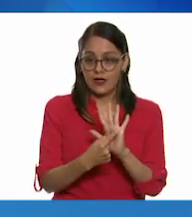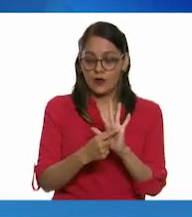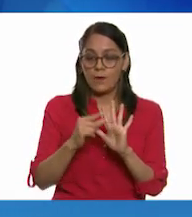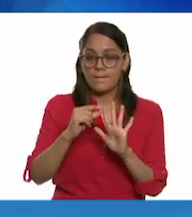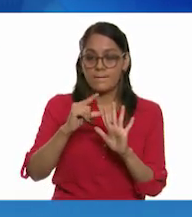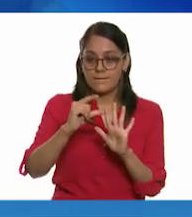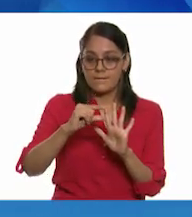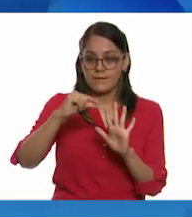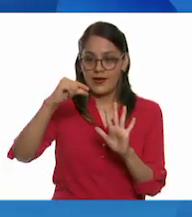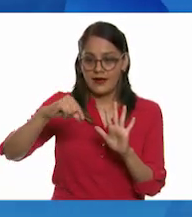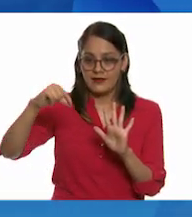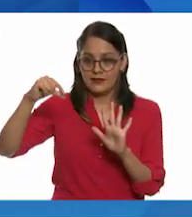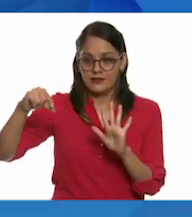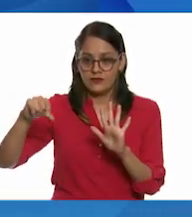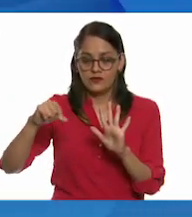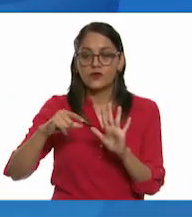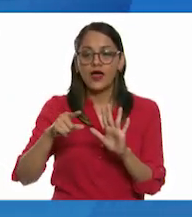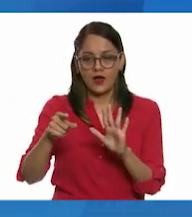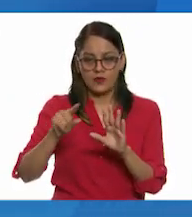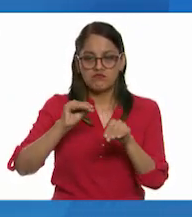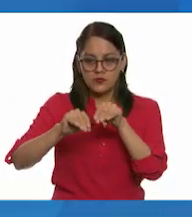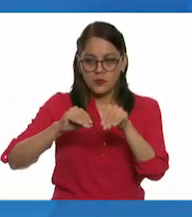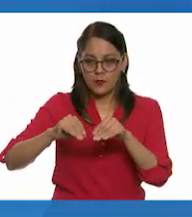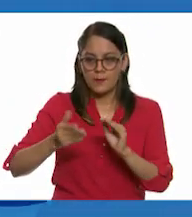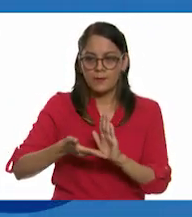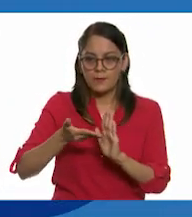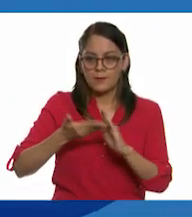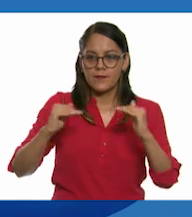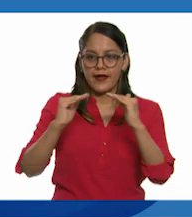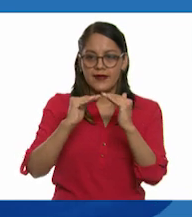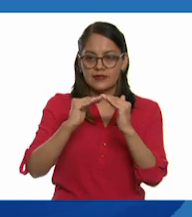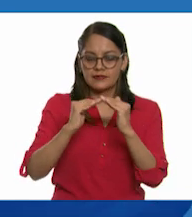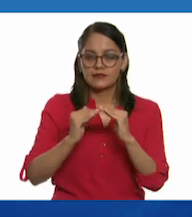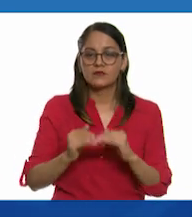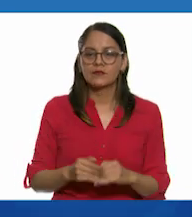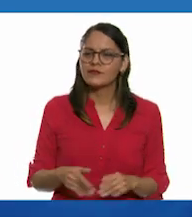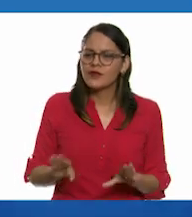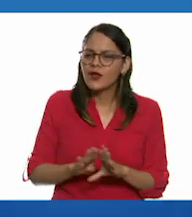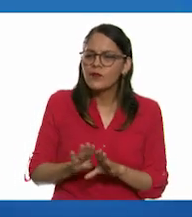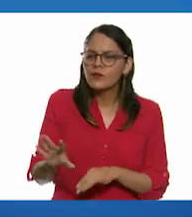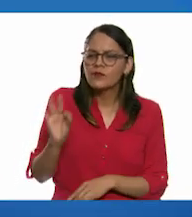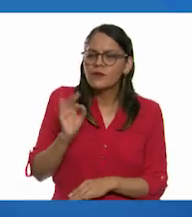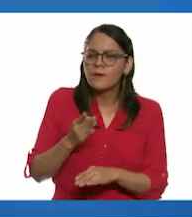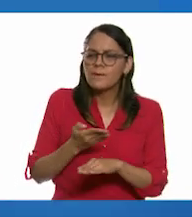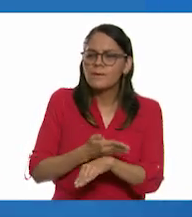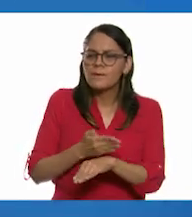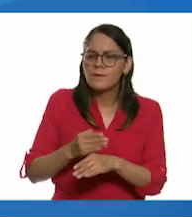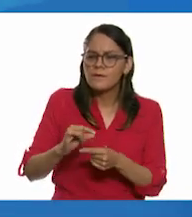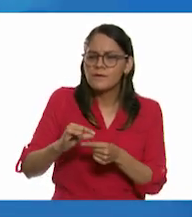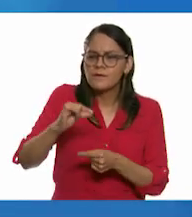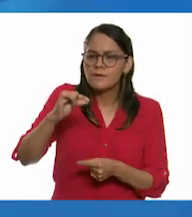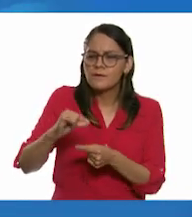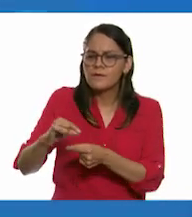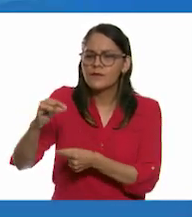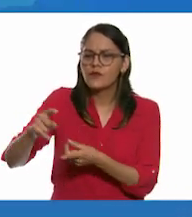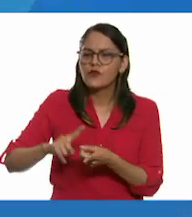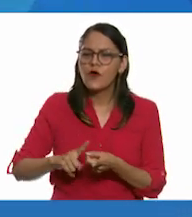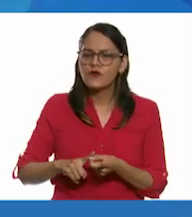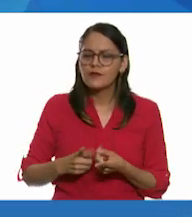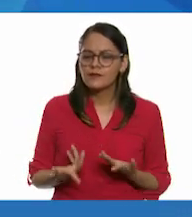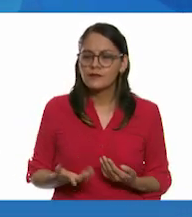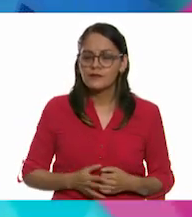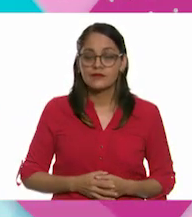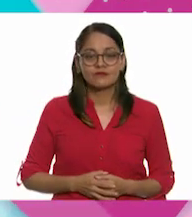formen una casa. ¡Ay! ¡Qué divertido! ¿Y de dónde vamos a obtener esos palitos? No sé, ¿de dónde podríamos